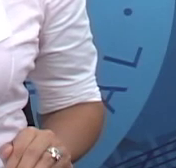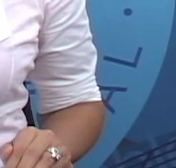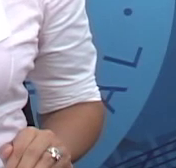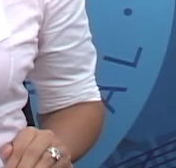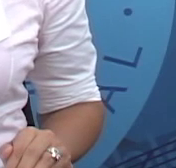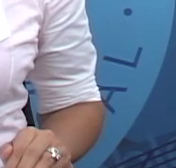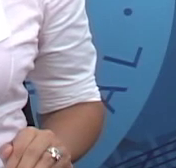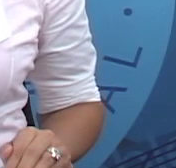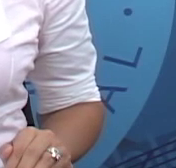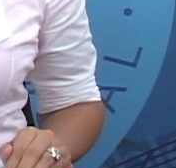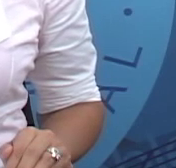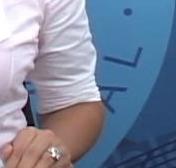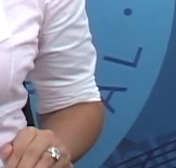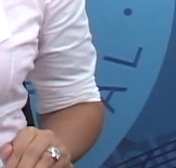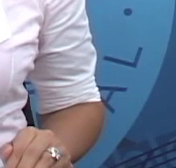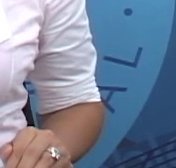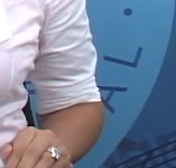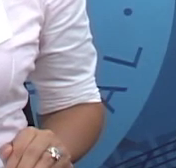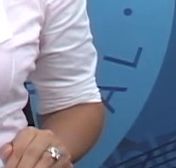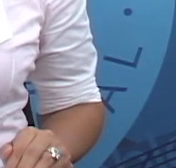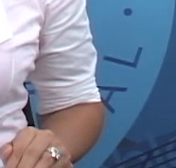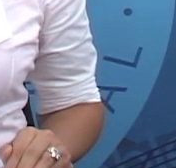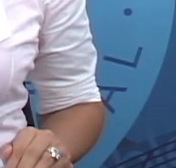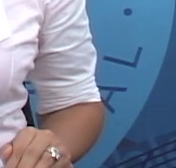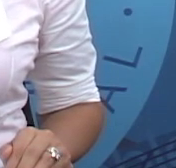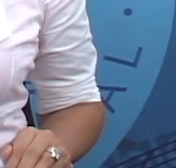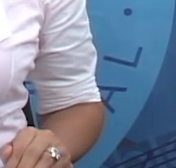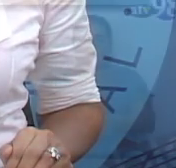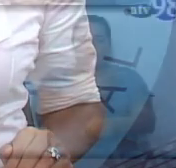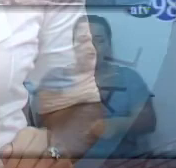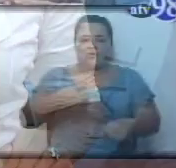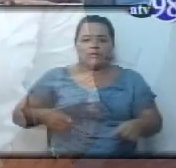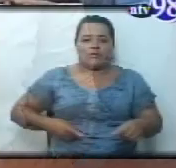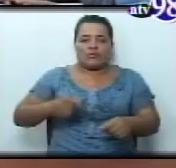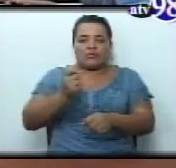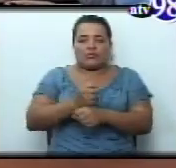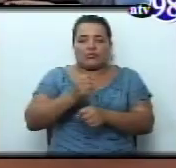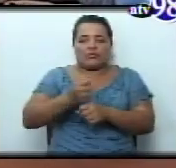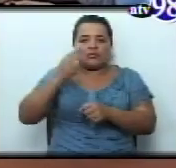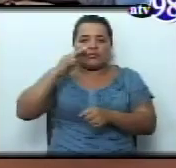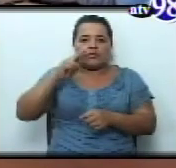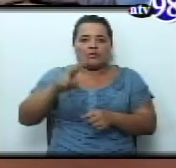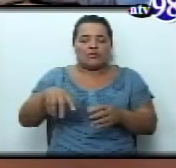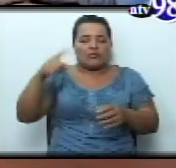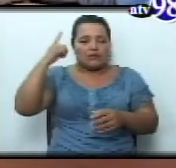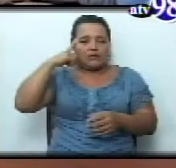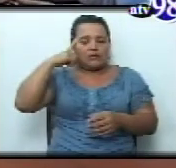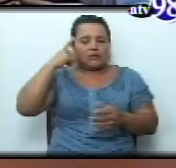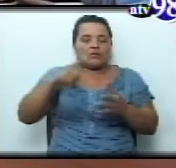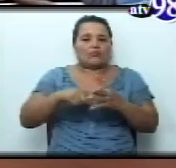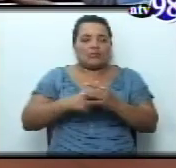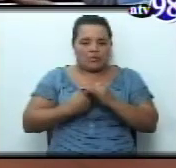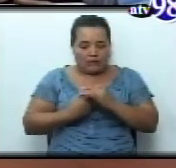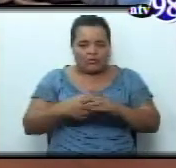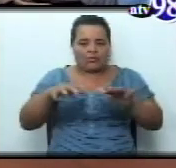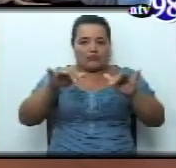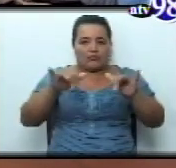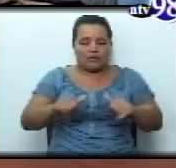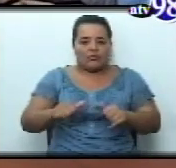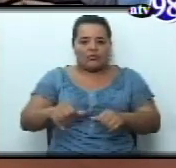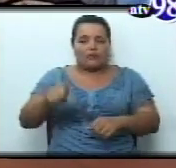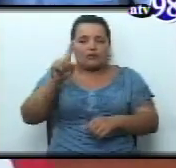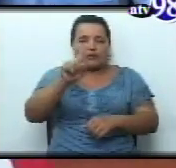Comisión de Asuntos Laborales y Gremiales del Parlamento. Veamos. La iniciativa promoverá en dicho día